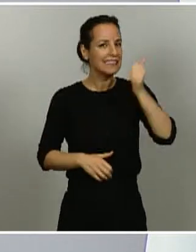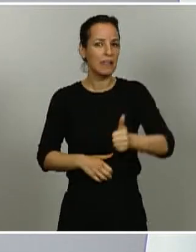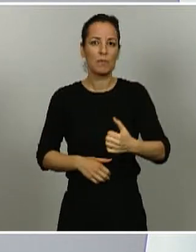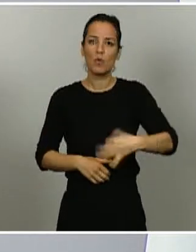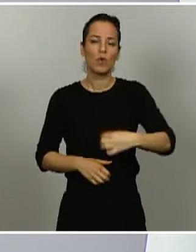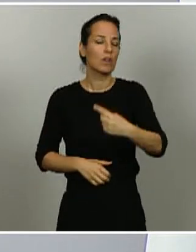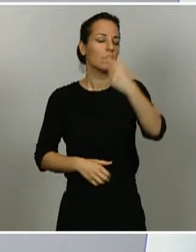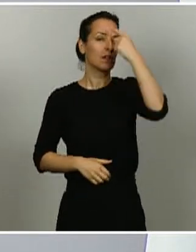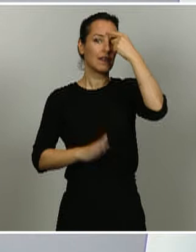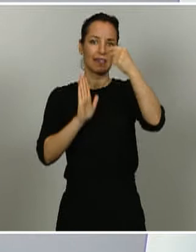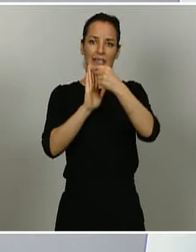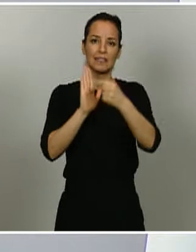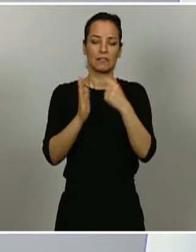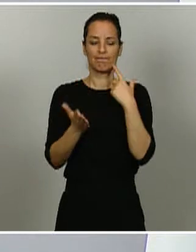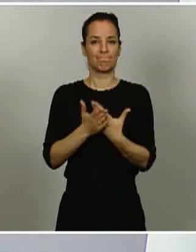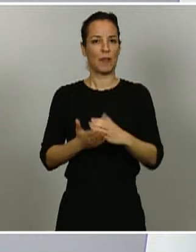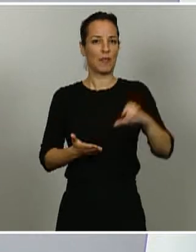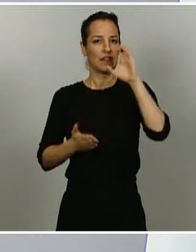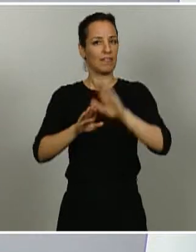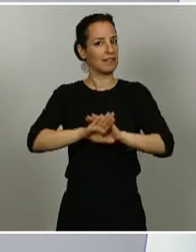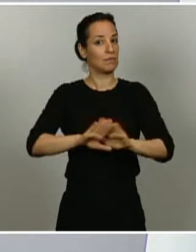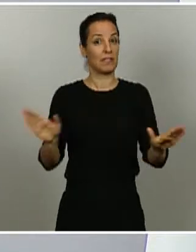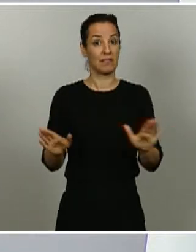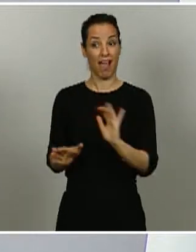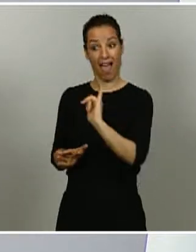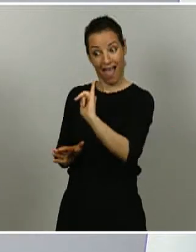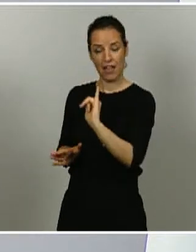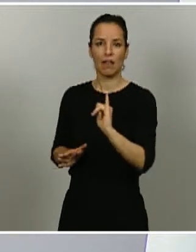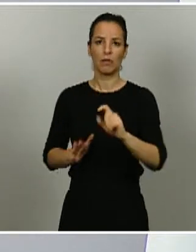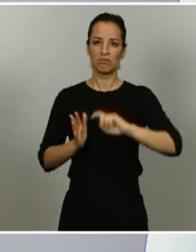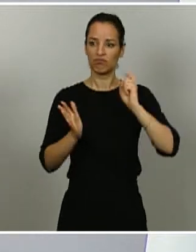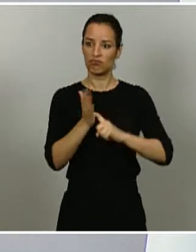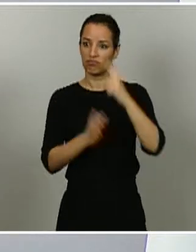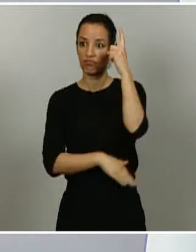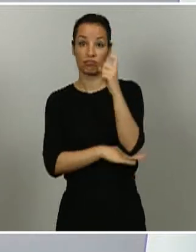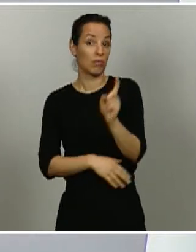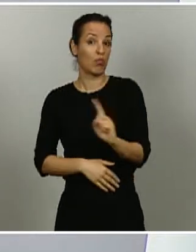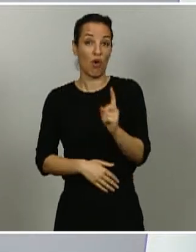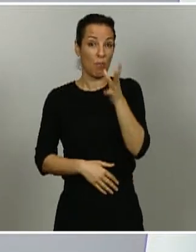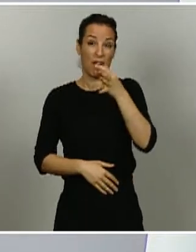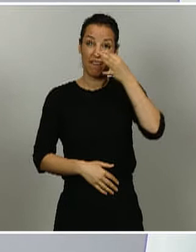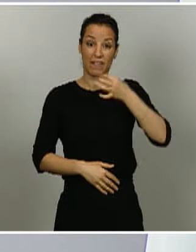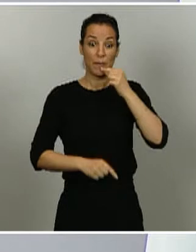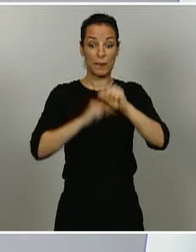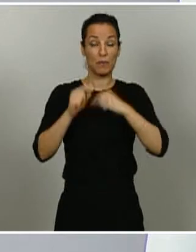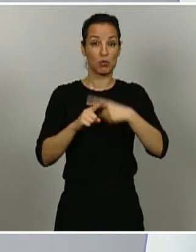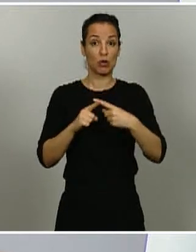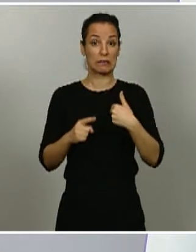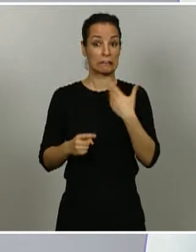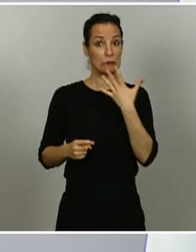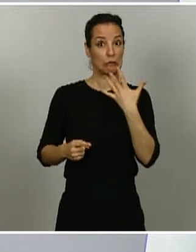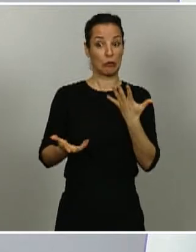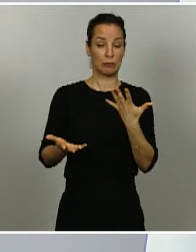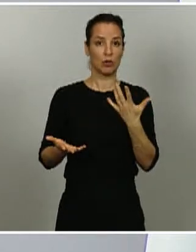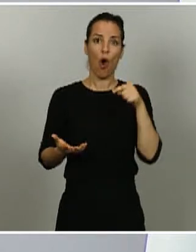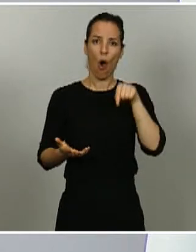criterios y evidencias científicas. Las disponibles no son absolutas porque hay cosas que desconocemos de este virus, hoy unas cuantas menos, gracias al